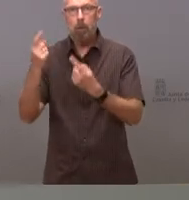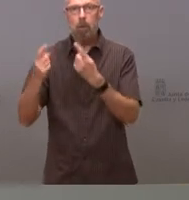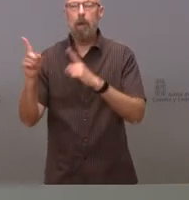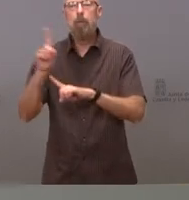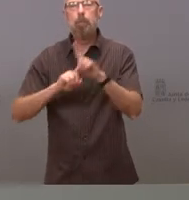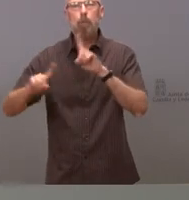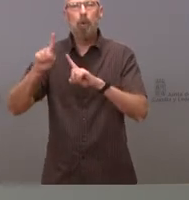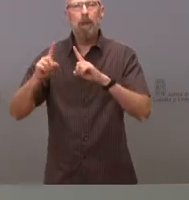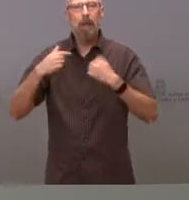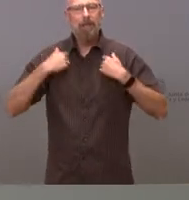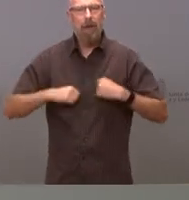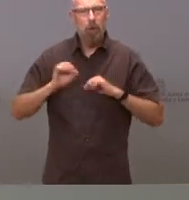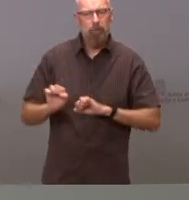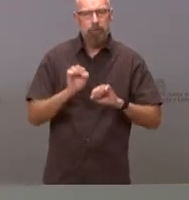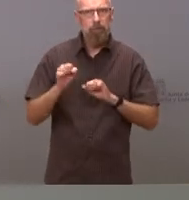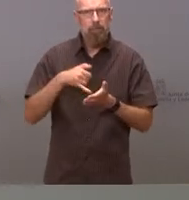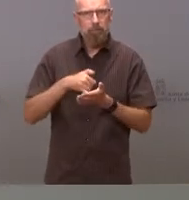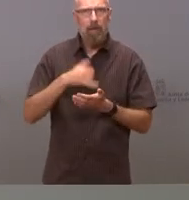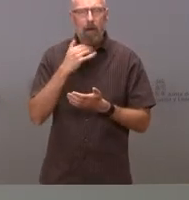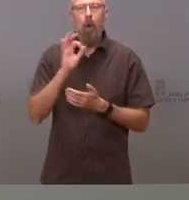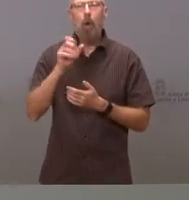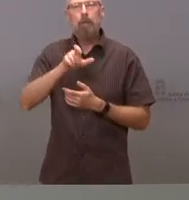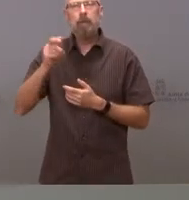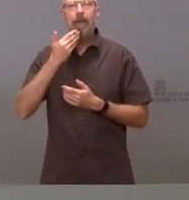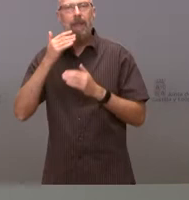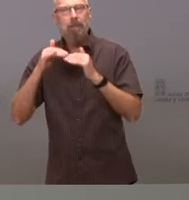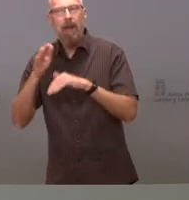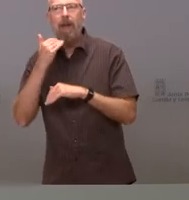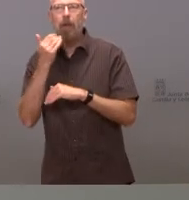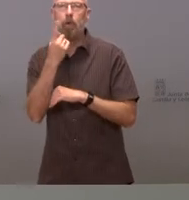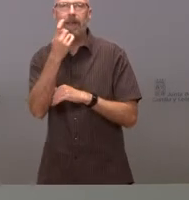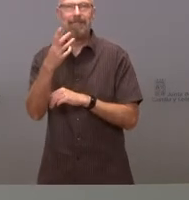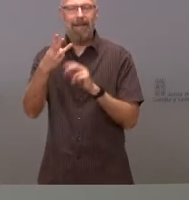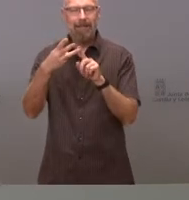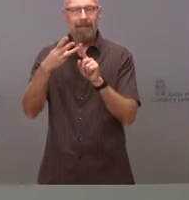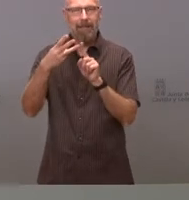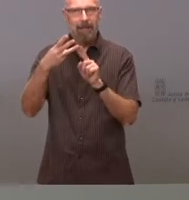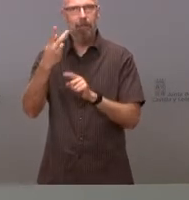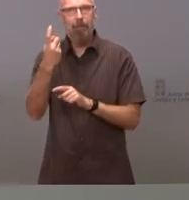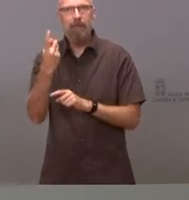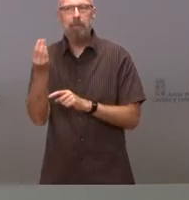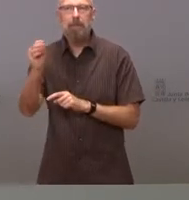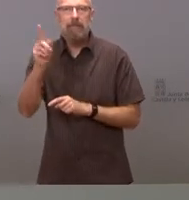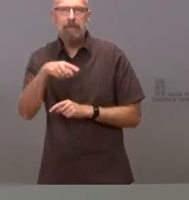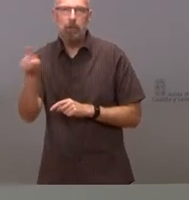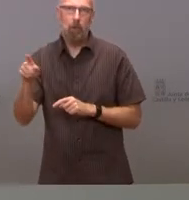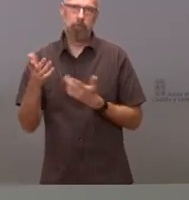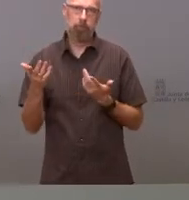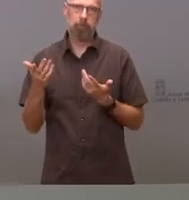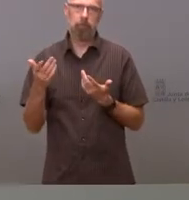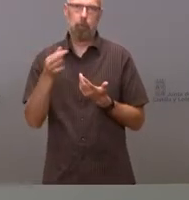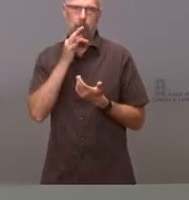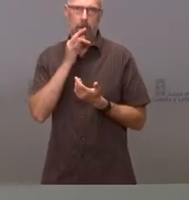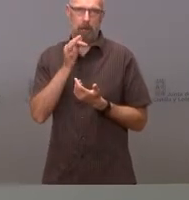inmunidad o mayores de determinadas edades puedan necesitar esa tercera dosis. Y eso hoy mismo lo están debatiendo en la